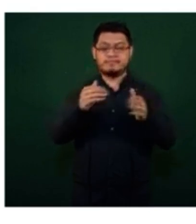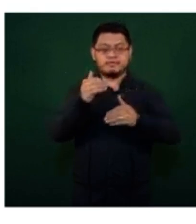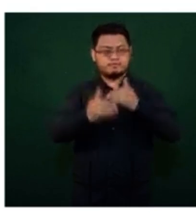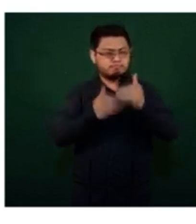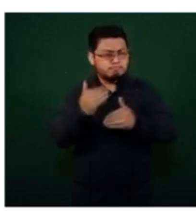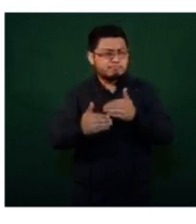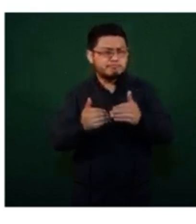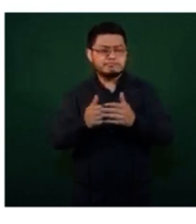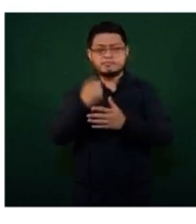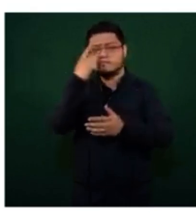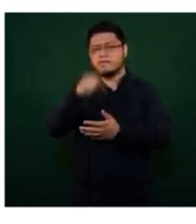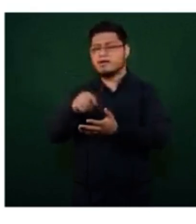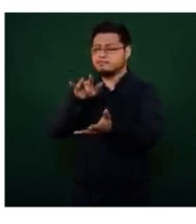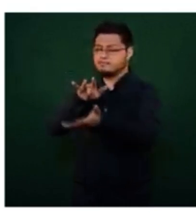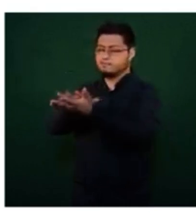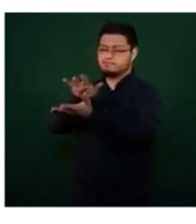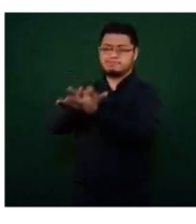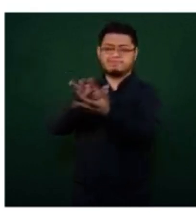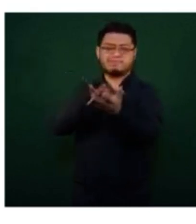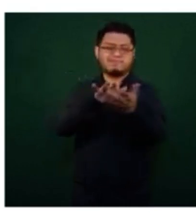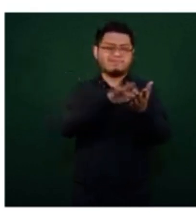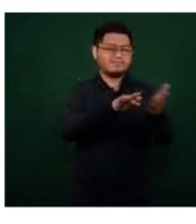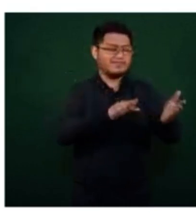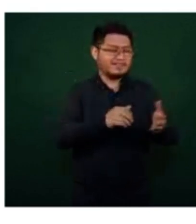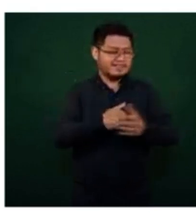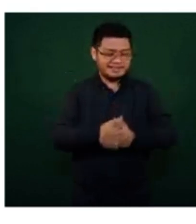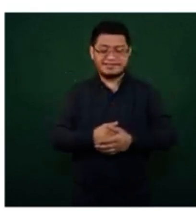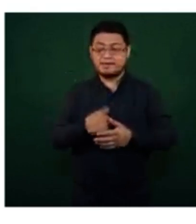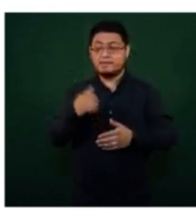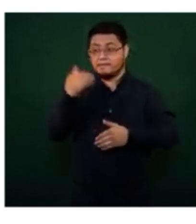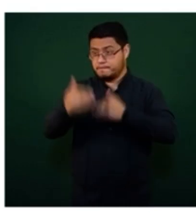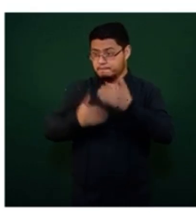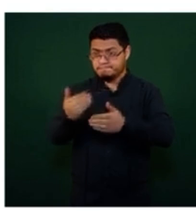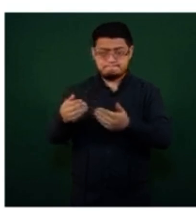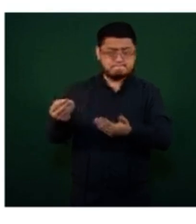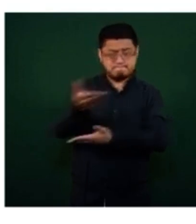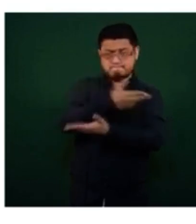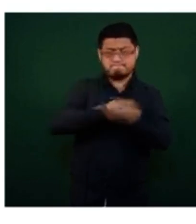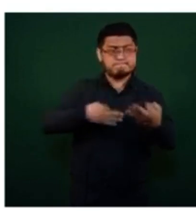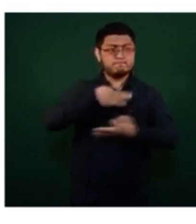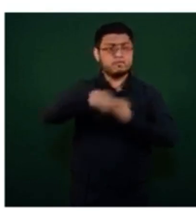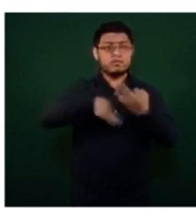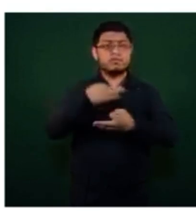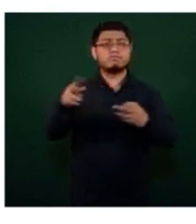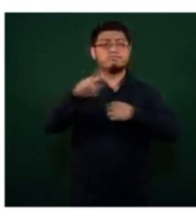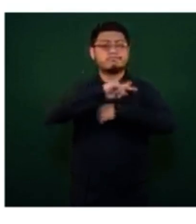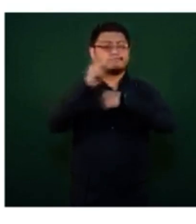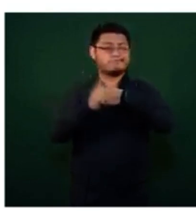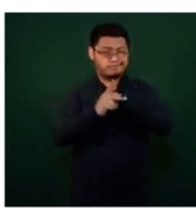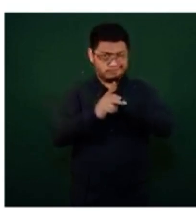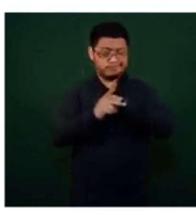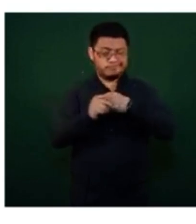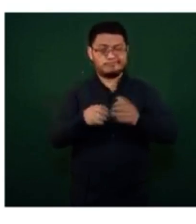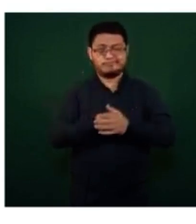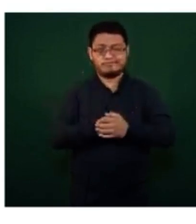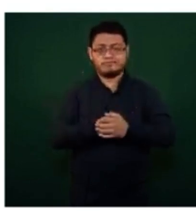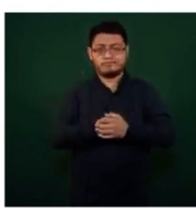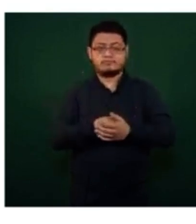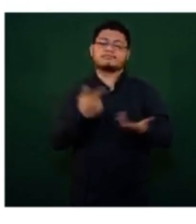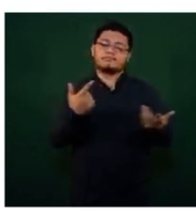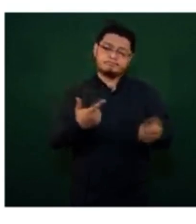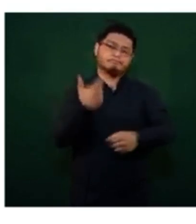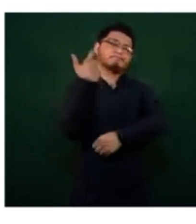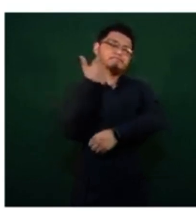también de contribuir a que se normalizara la vida pública en el país. Así fue como vacunamos inicialmente al personal